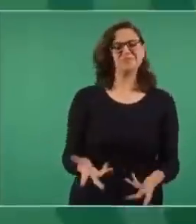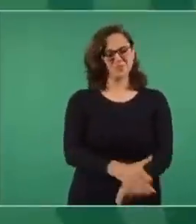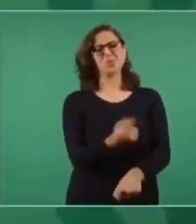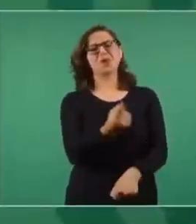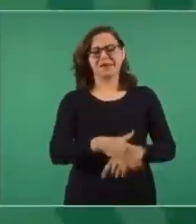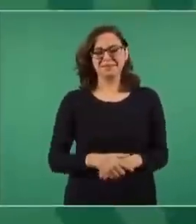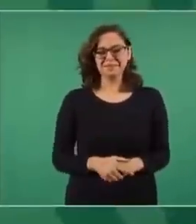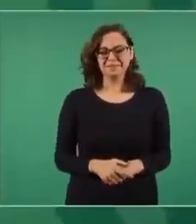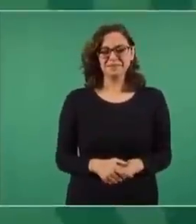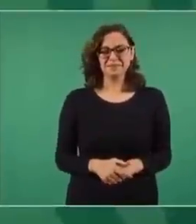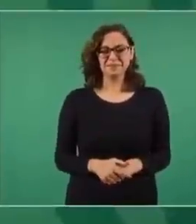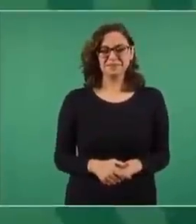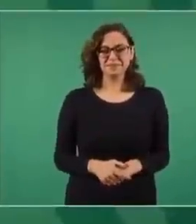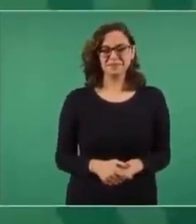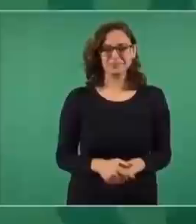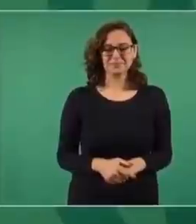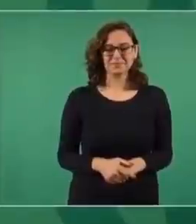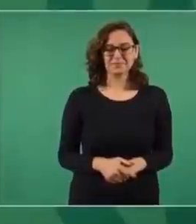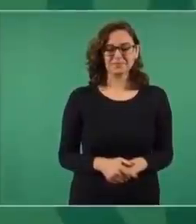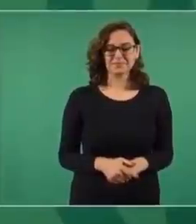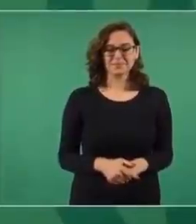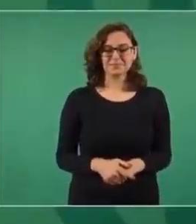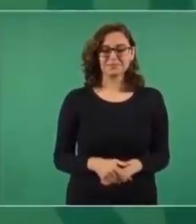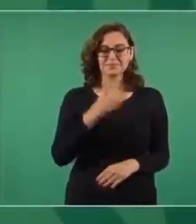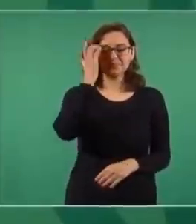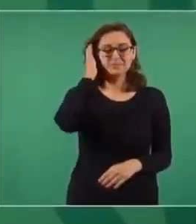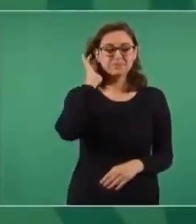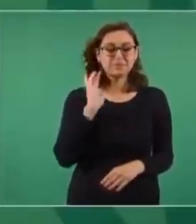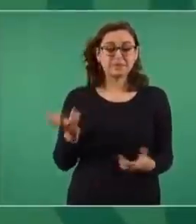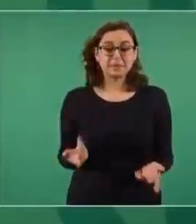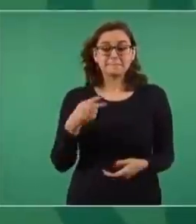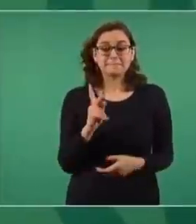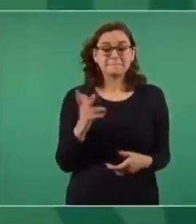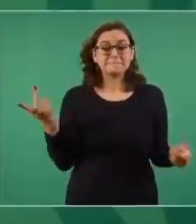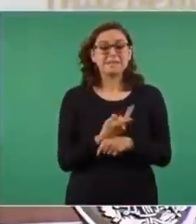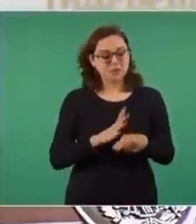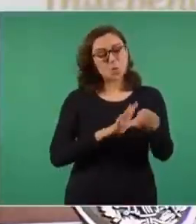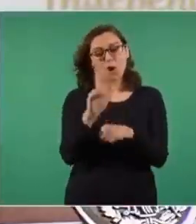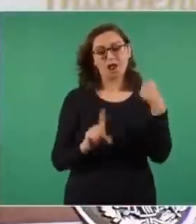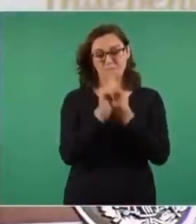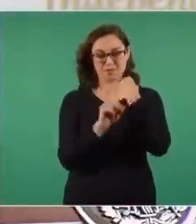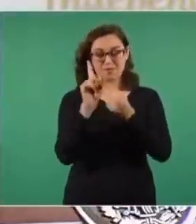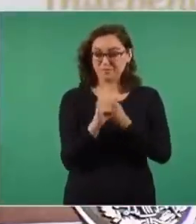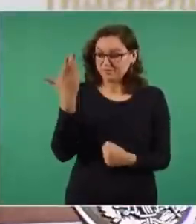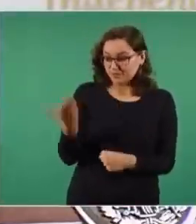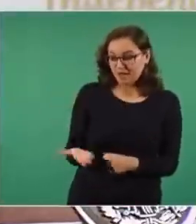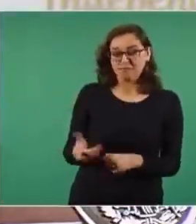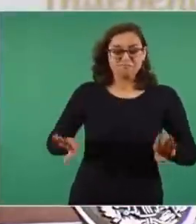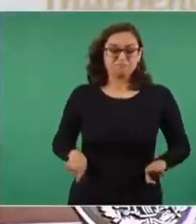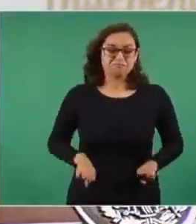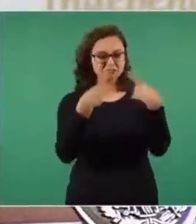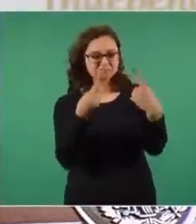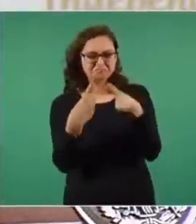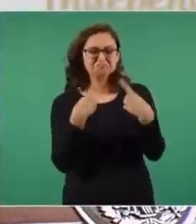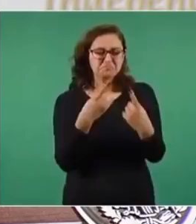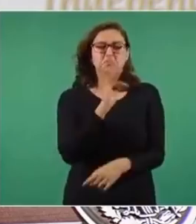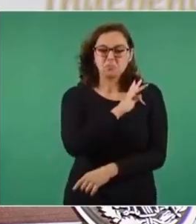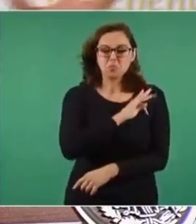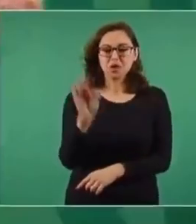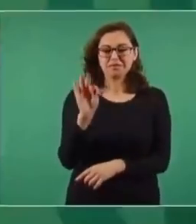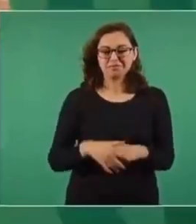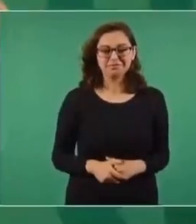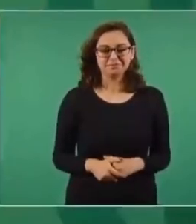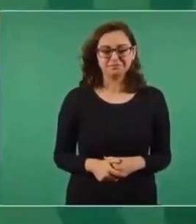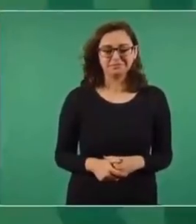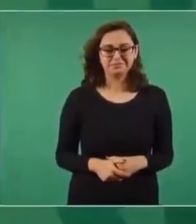Pero lo importante es que como se trata de una mujer honesta, ayuda mucho al debate, porque